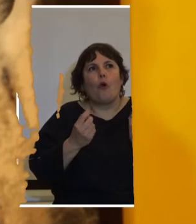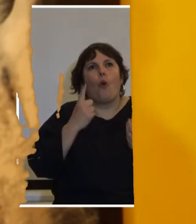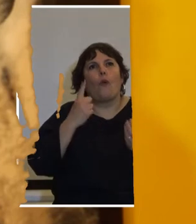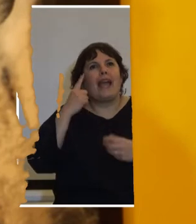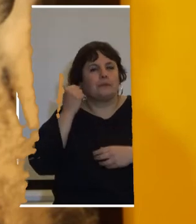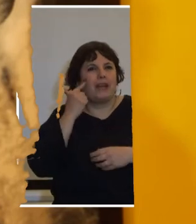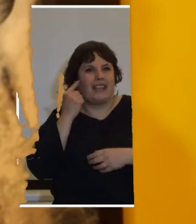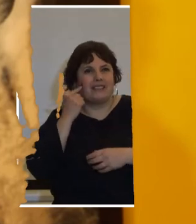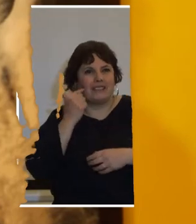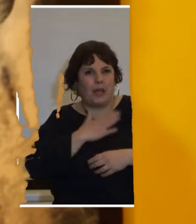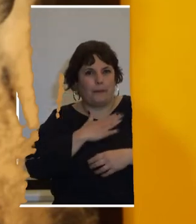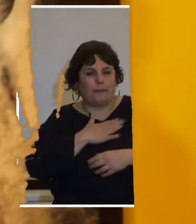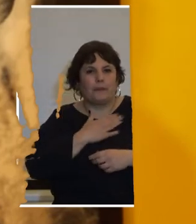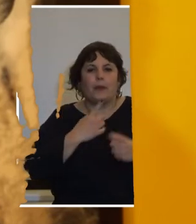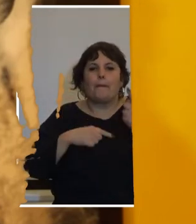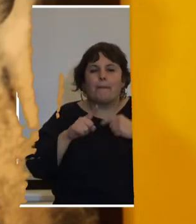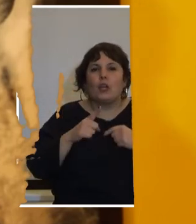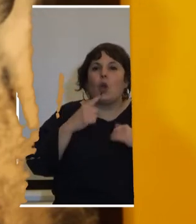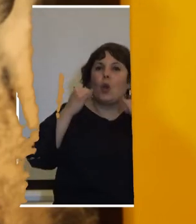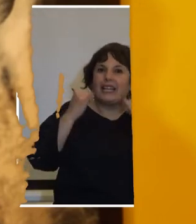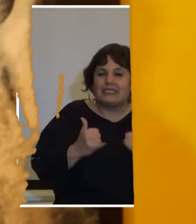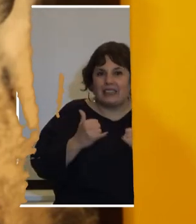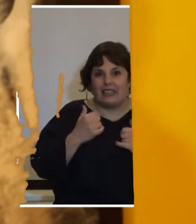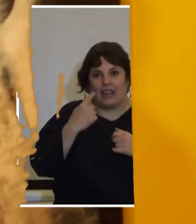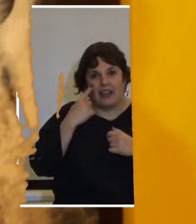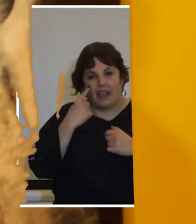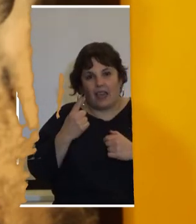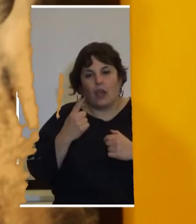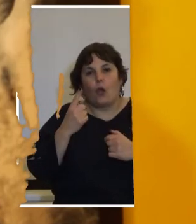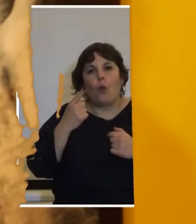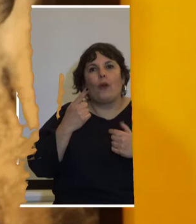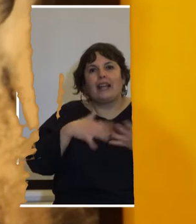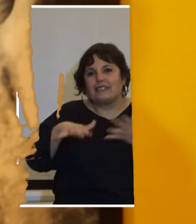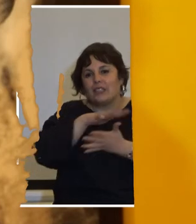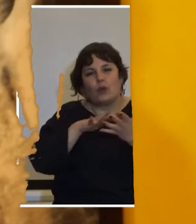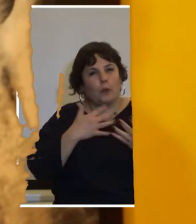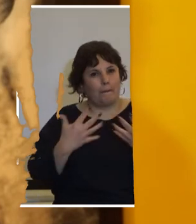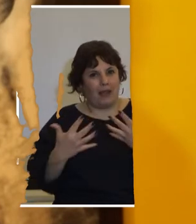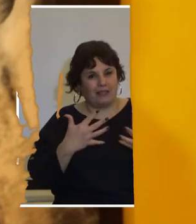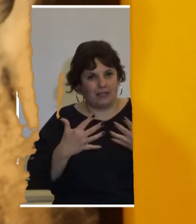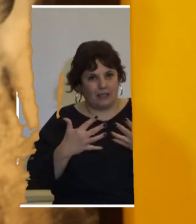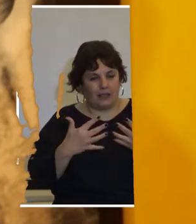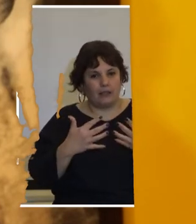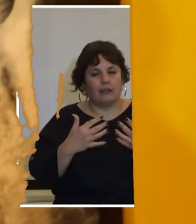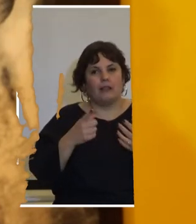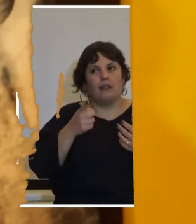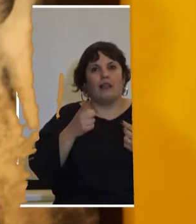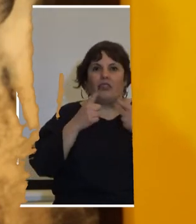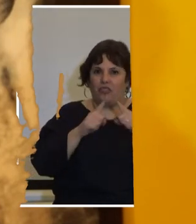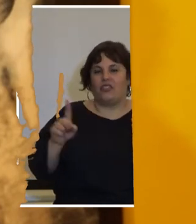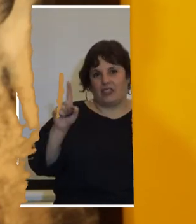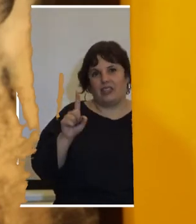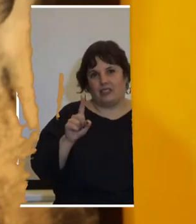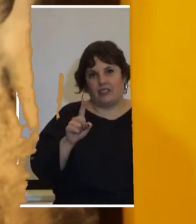experiencia pero que si tienen que enfrentar una situación parecida va a ser distinta